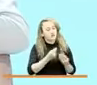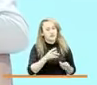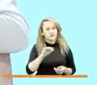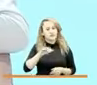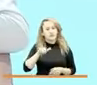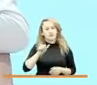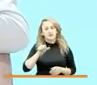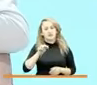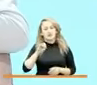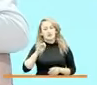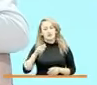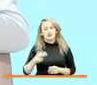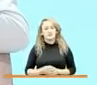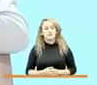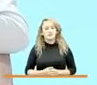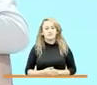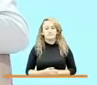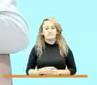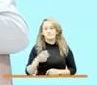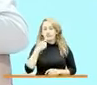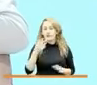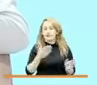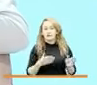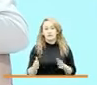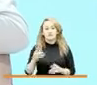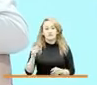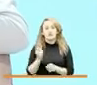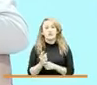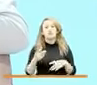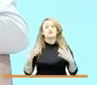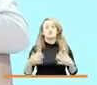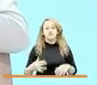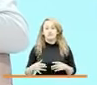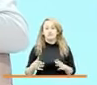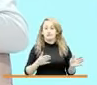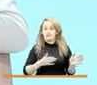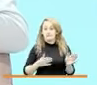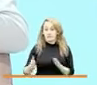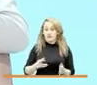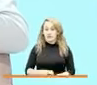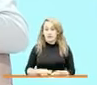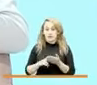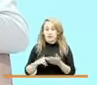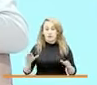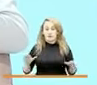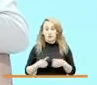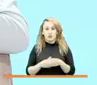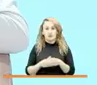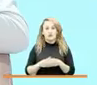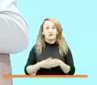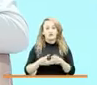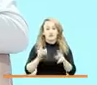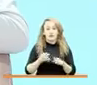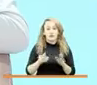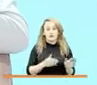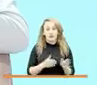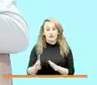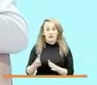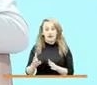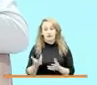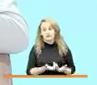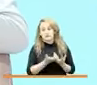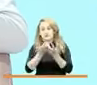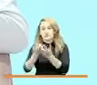cuando usted nos habla del cumplimiento de los planes muchas de las medidas tanto de los planes de reparación colectiva como los planes de retornos y